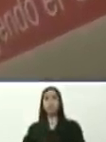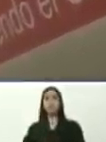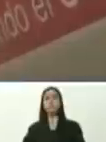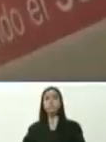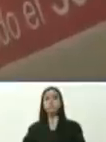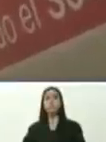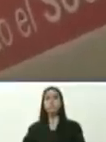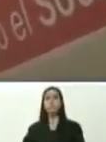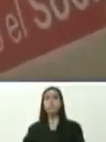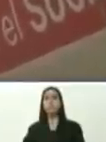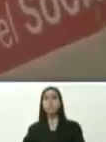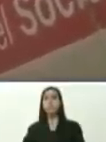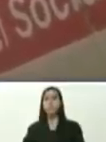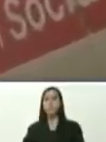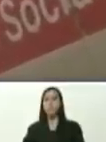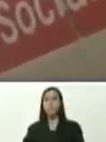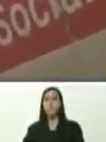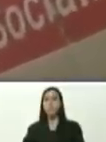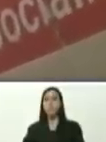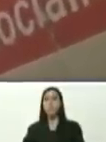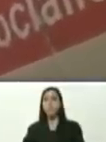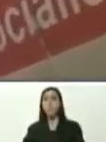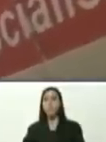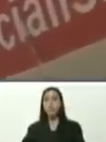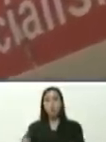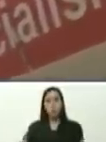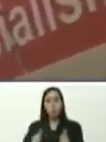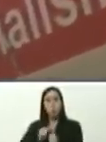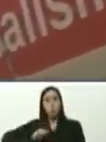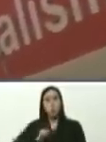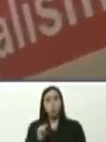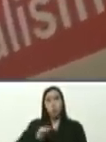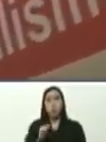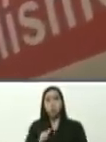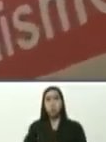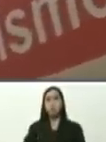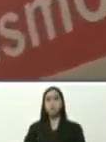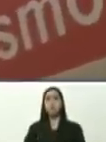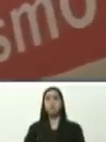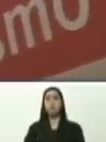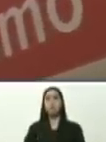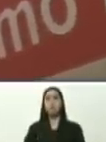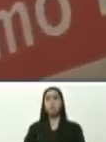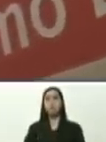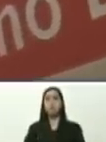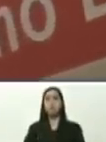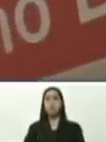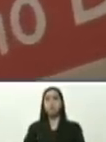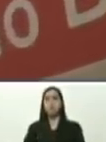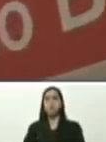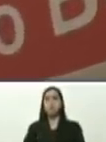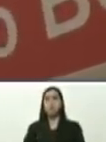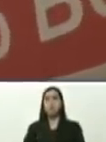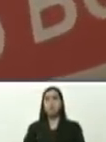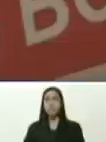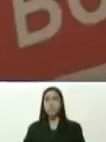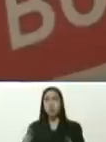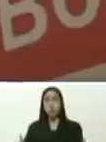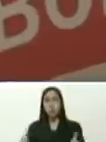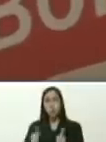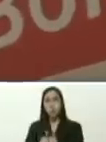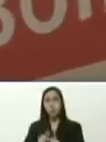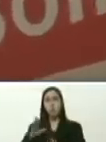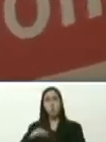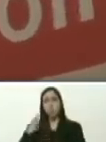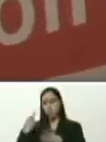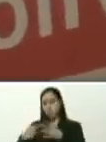junto, a las fuerzas policiales, del estado, junto a la policía, nacional bolivariana, junto al SP3,